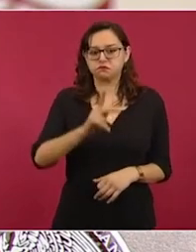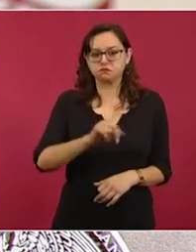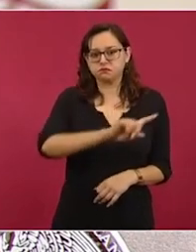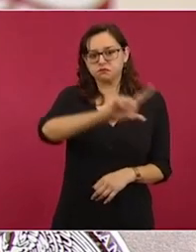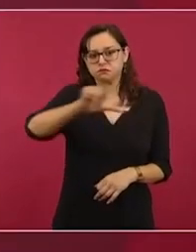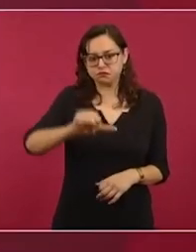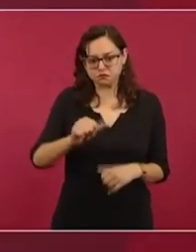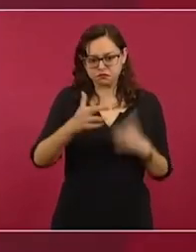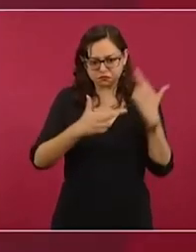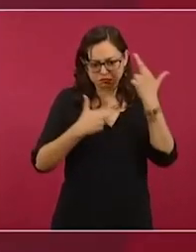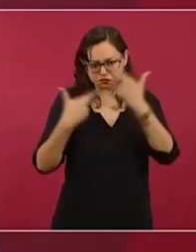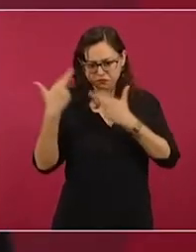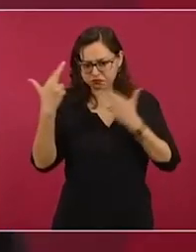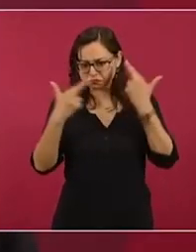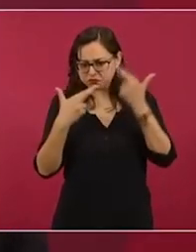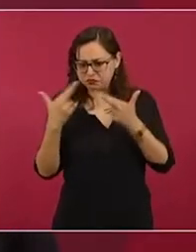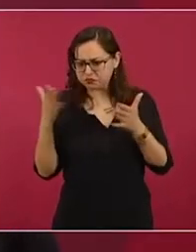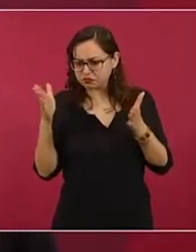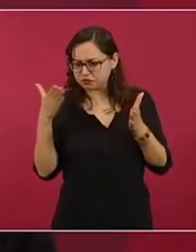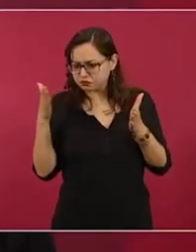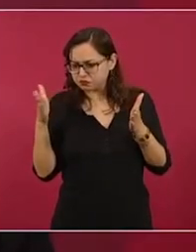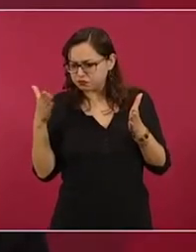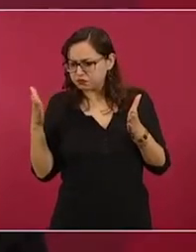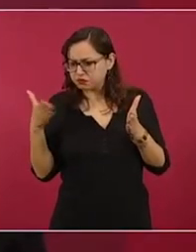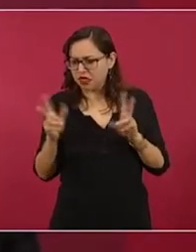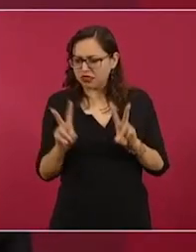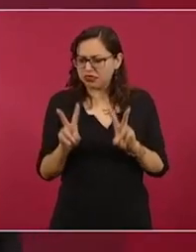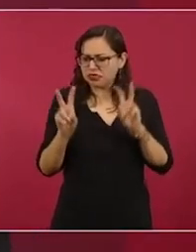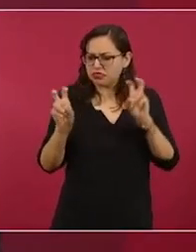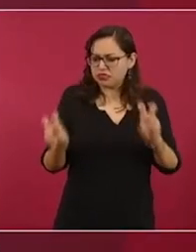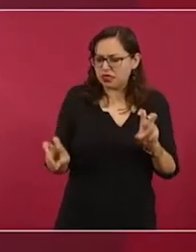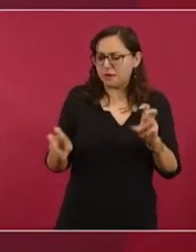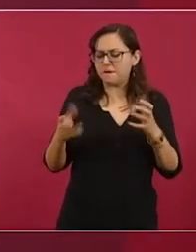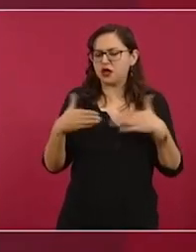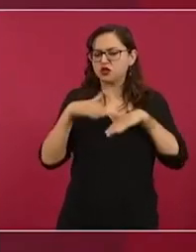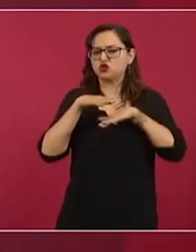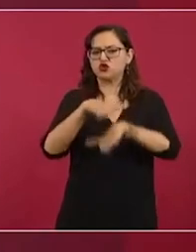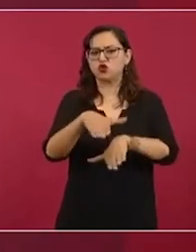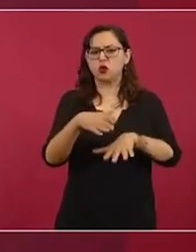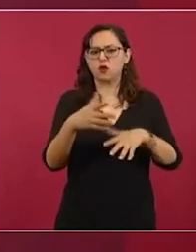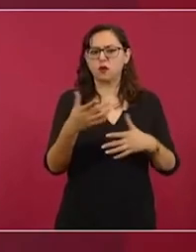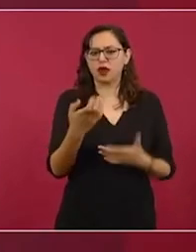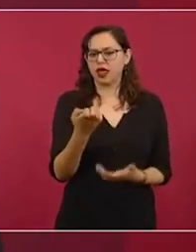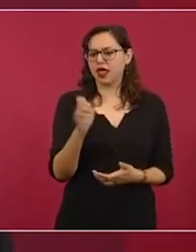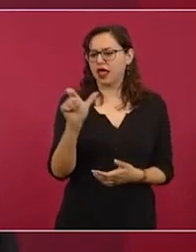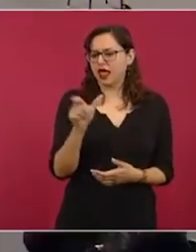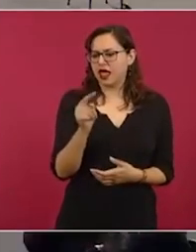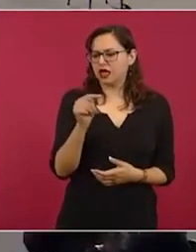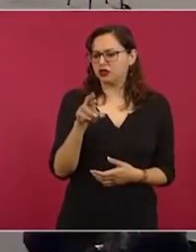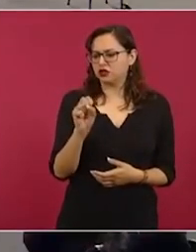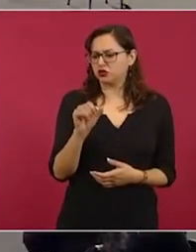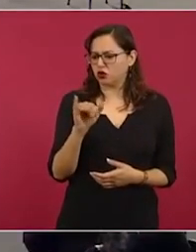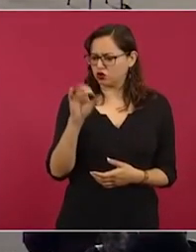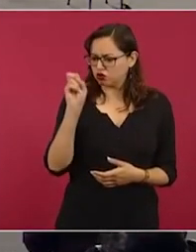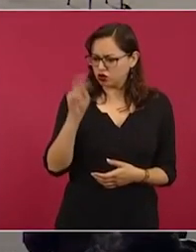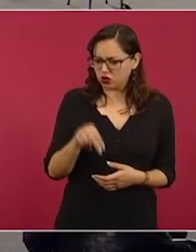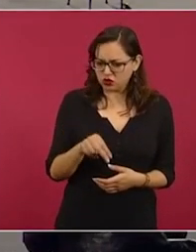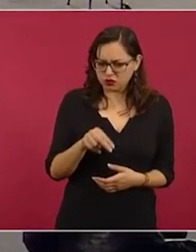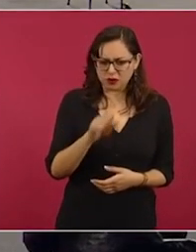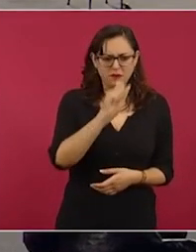otras primeras planas de reforma sobre presuntas extorsiones a paisanos, la fuente es la misma,